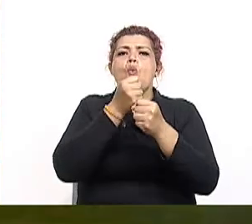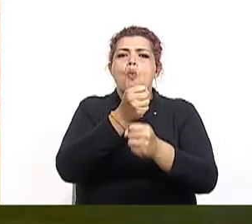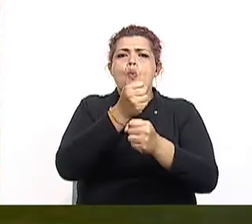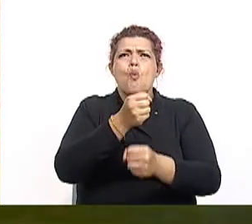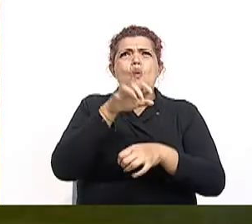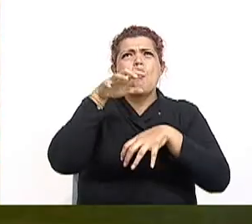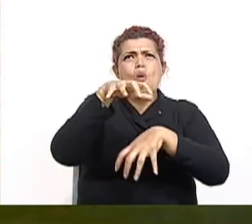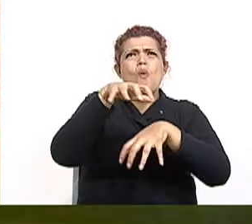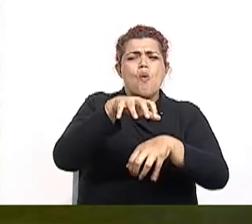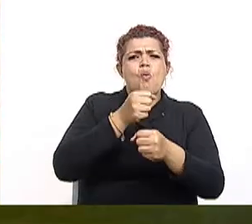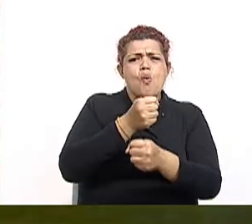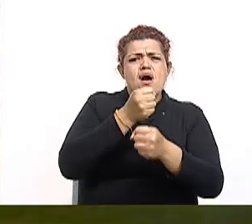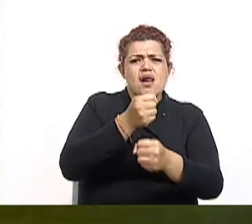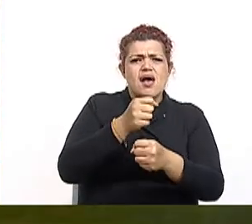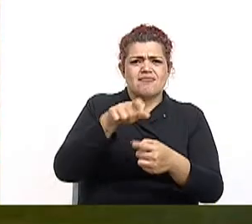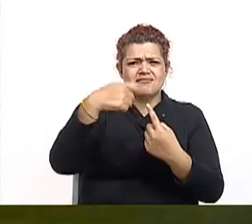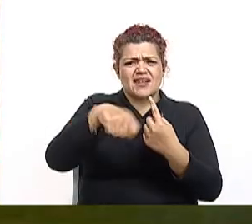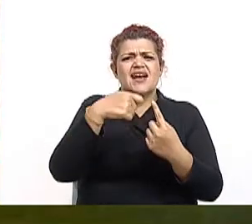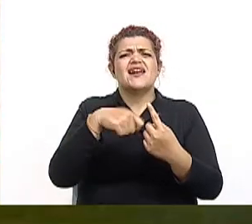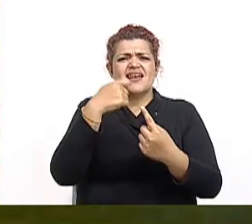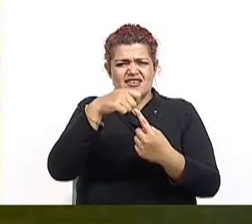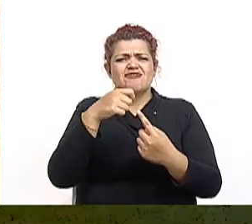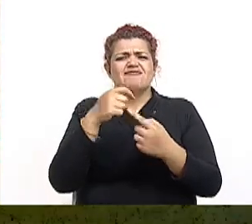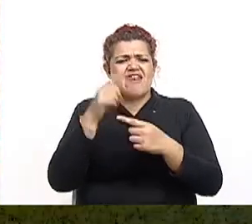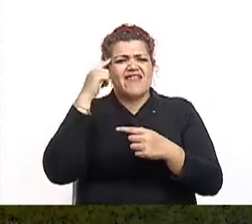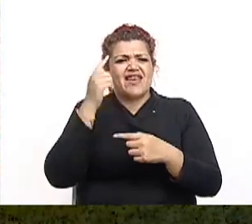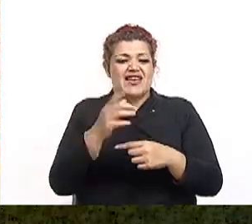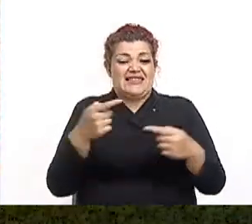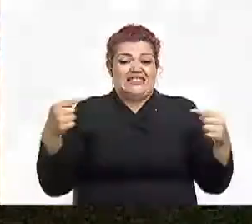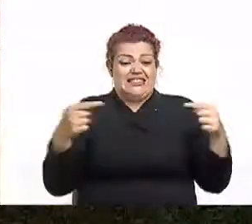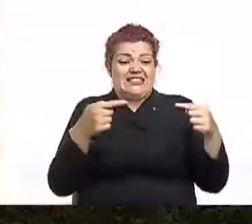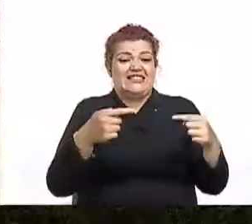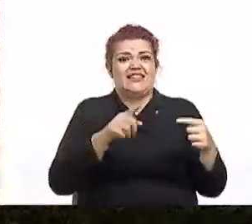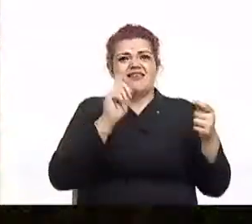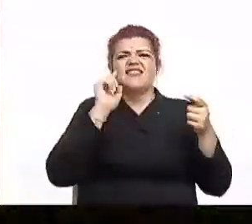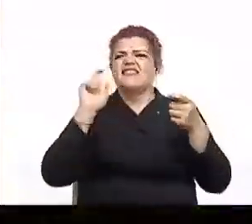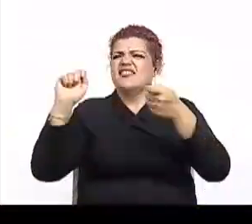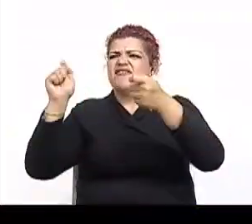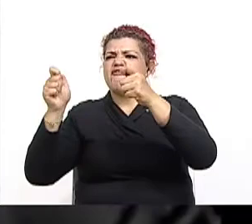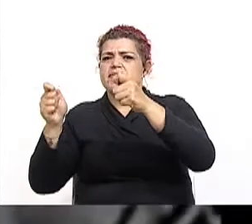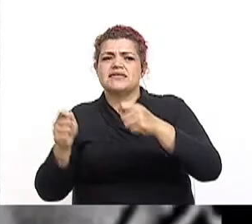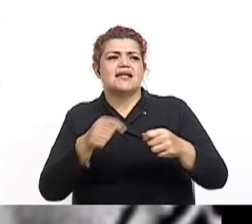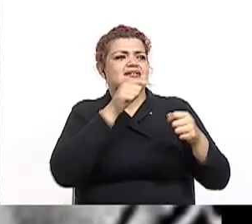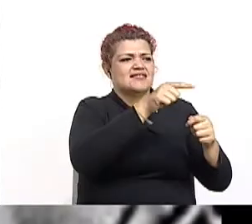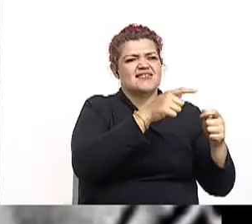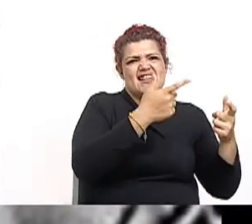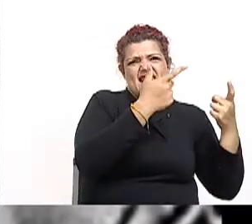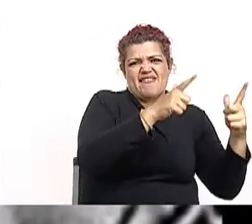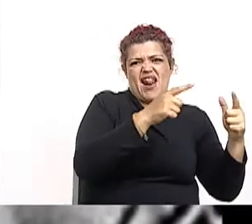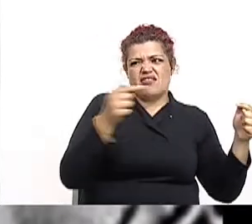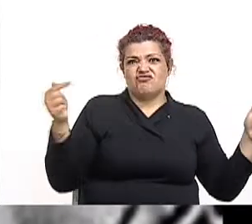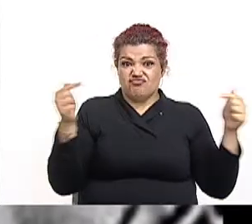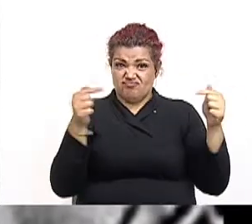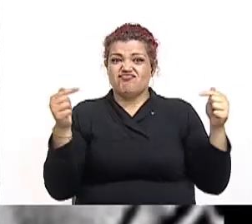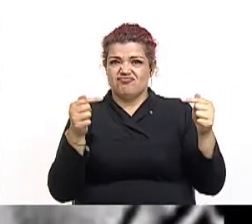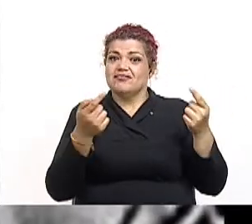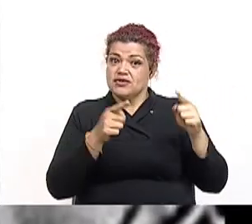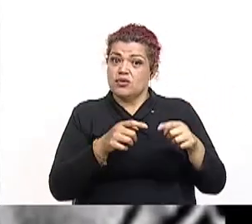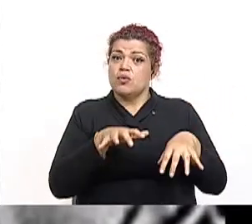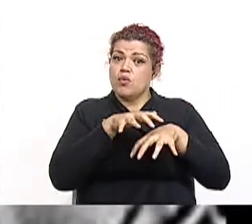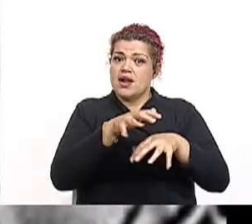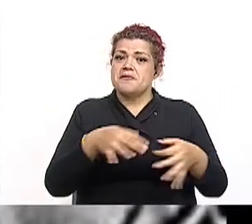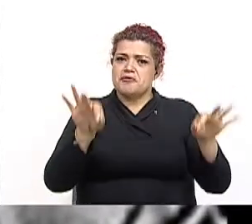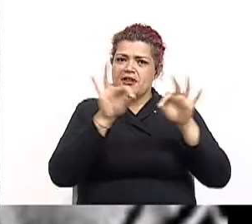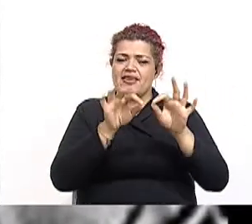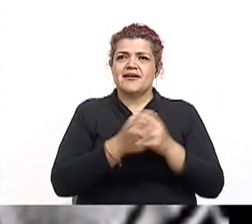Carlos Luis Fallas y Minor Kit, pero sobre todo entre reformistas y liberales. Sigue el juego. Continúa el juego. Ciro Porcelo, el marcador